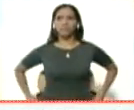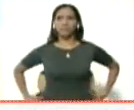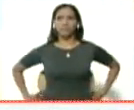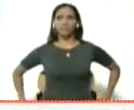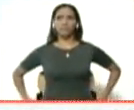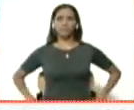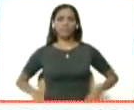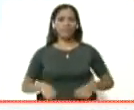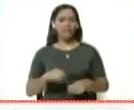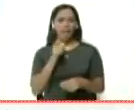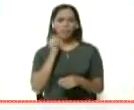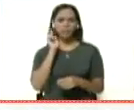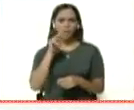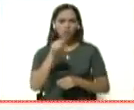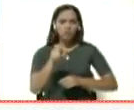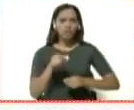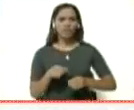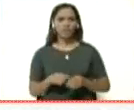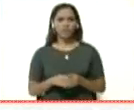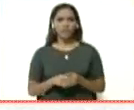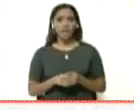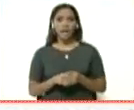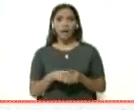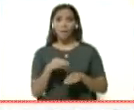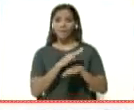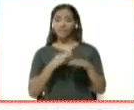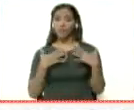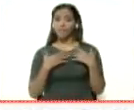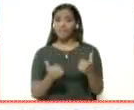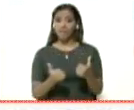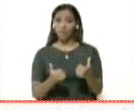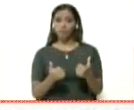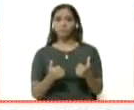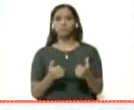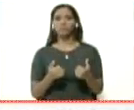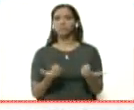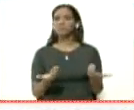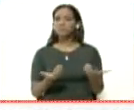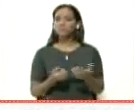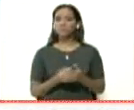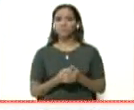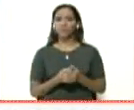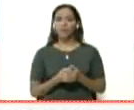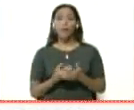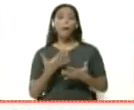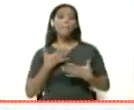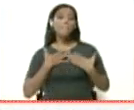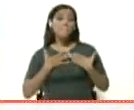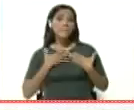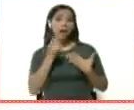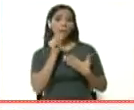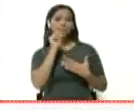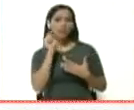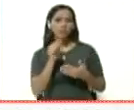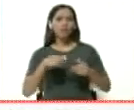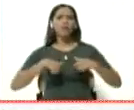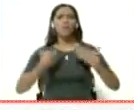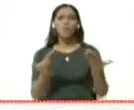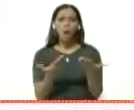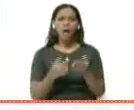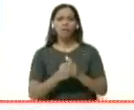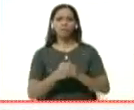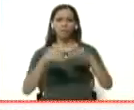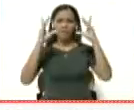¿Qué le preguntarías o qué le dirías al ministro de Salud, Carlos Alvarado? Bueno, mi pregunta es la siguiente. ¿Cuáles son las medidas